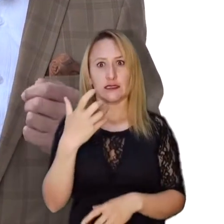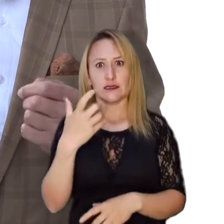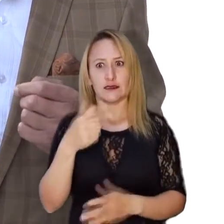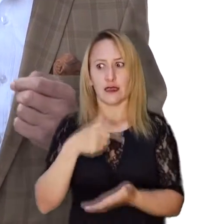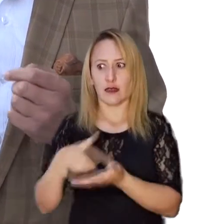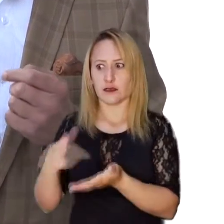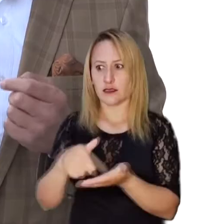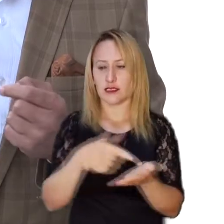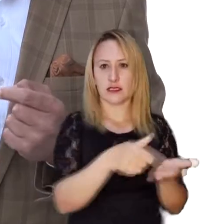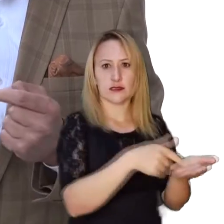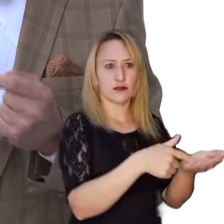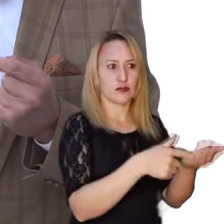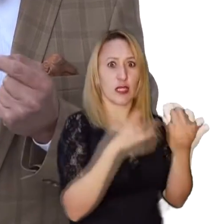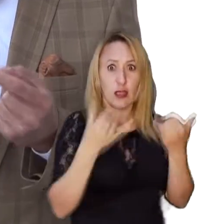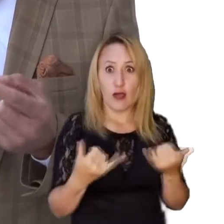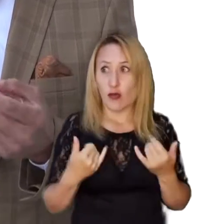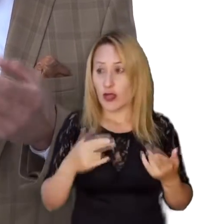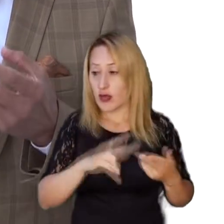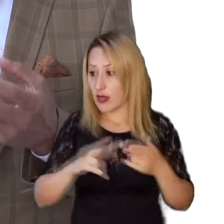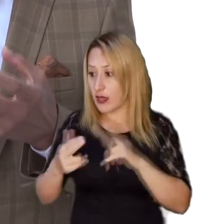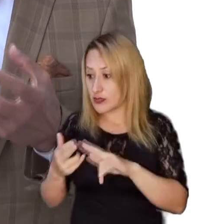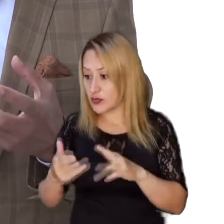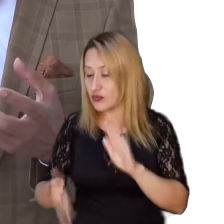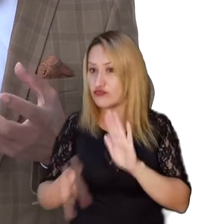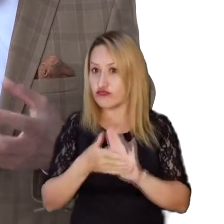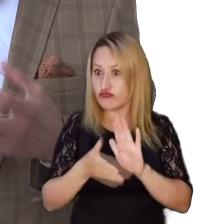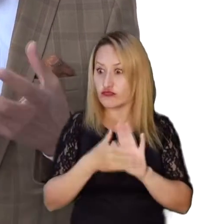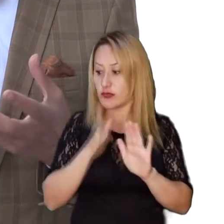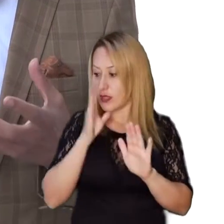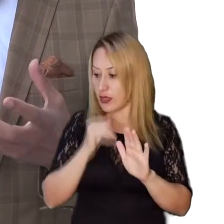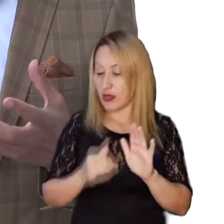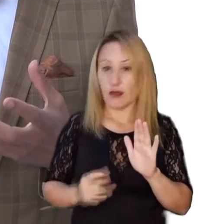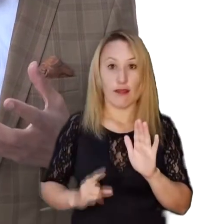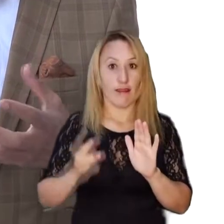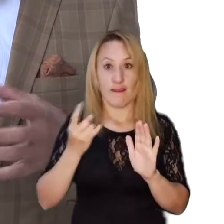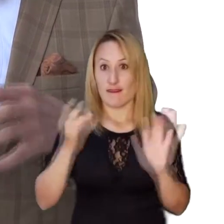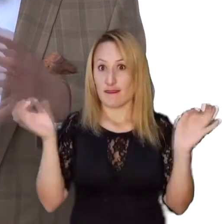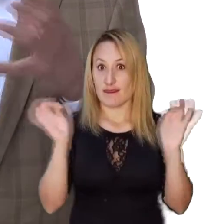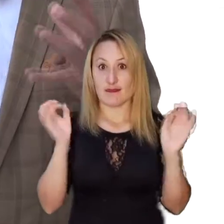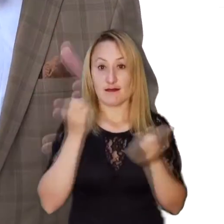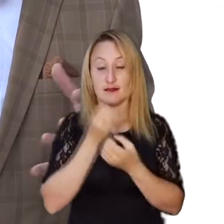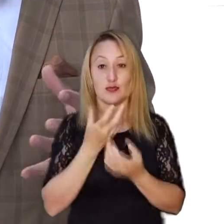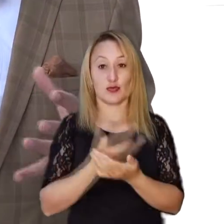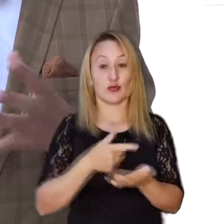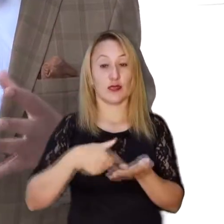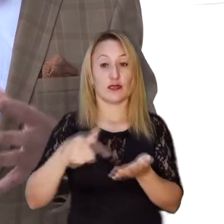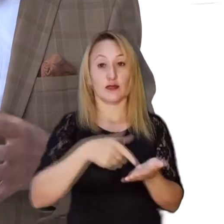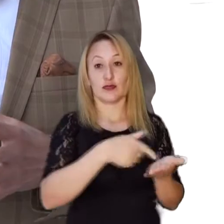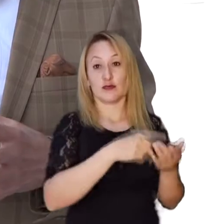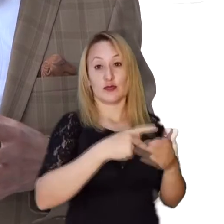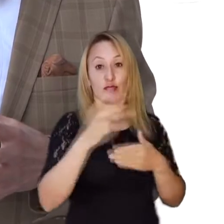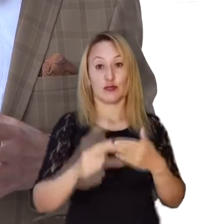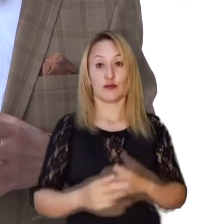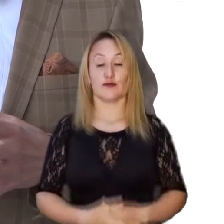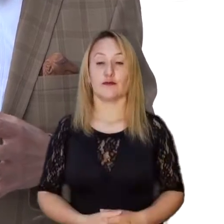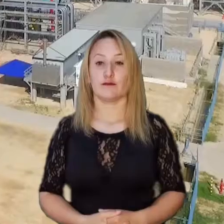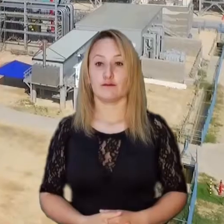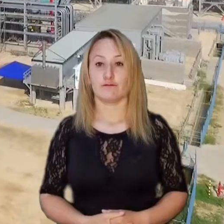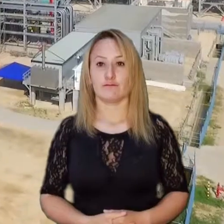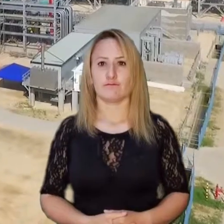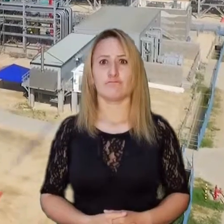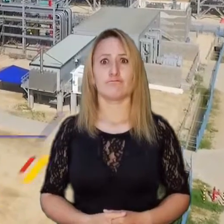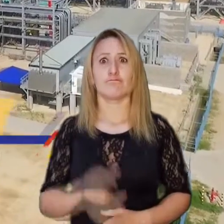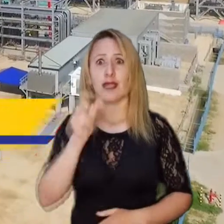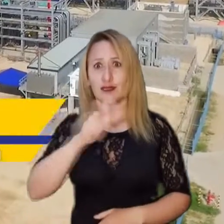tiene que ver con gastos que hoy no se encuentra su relación y su justificación dentro de la estructura de gastos del proyecto.